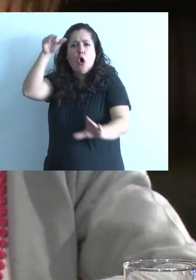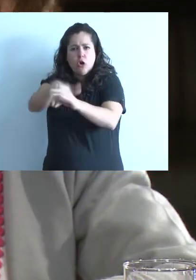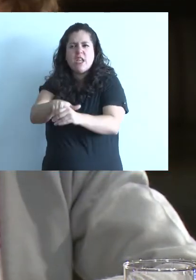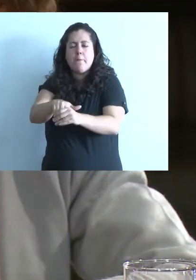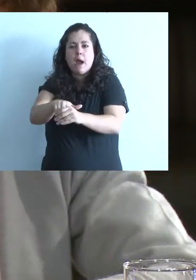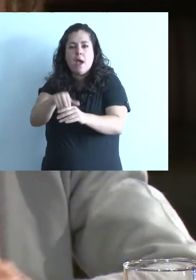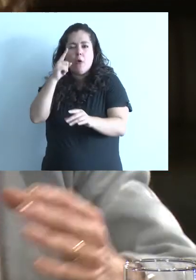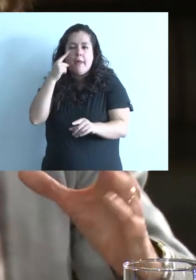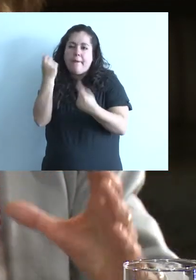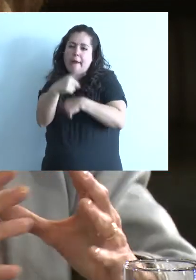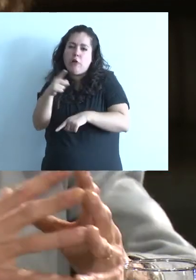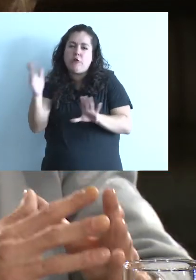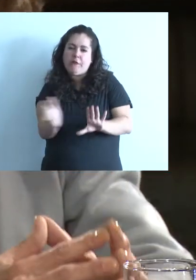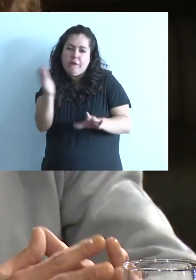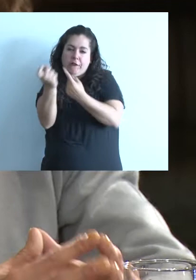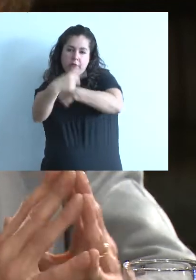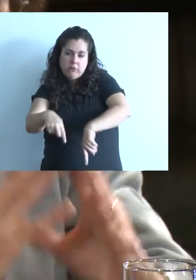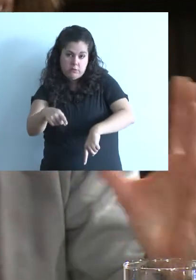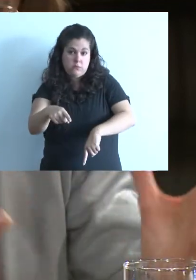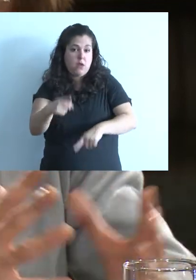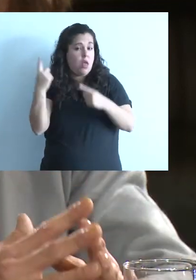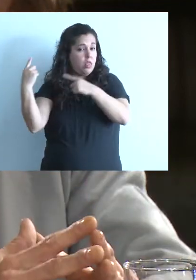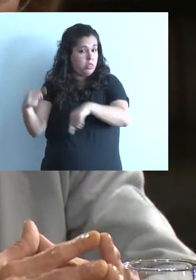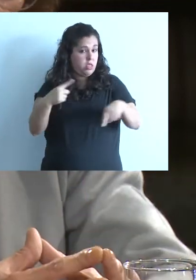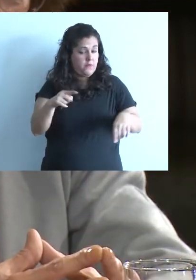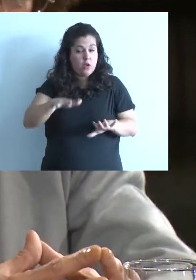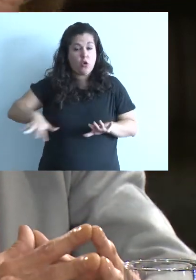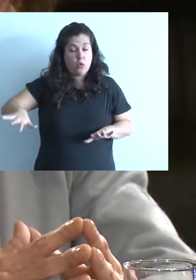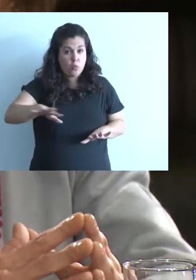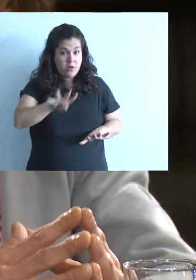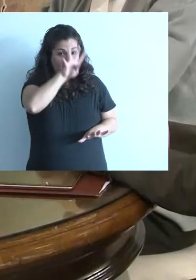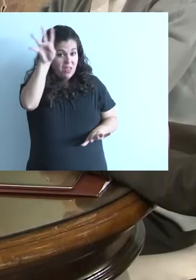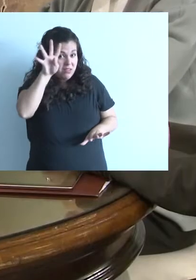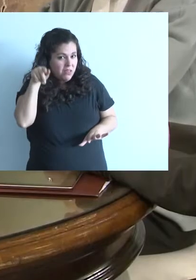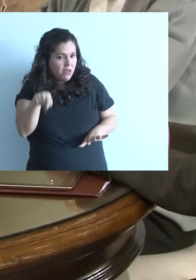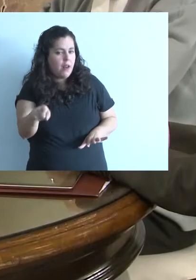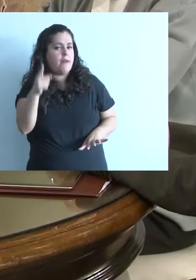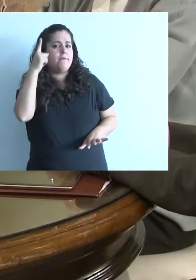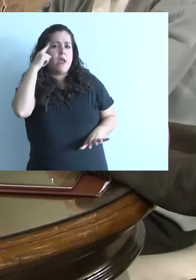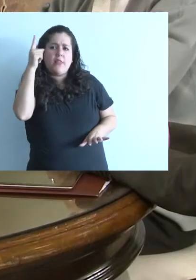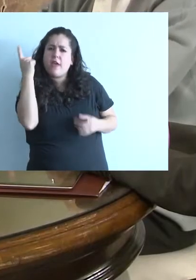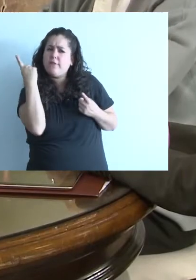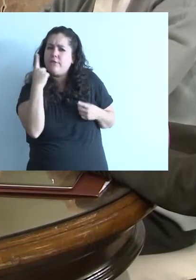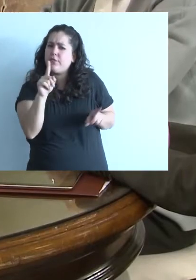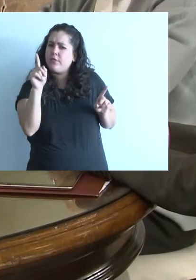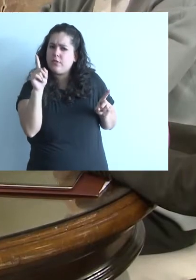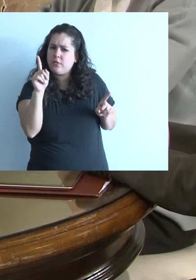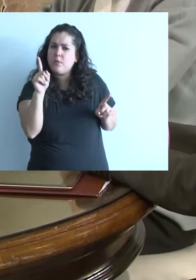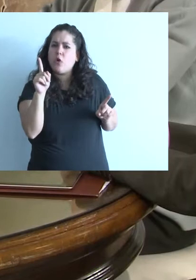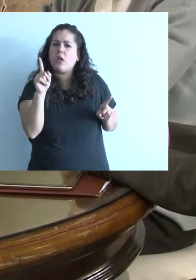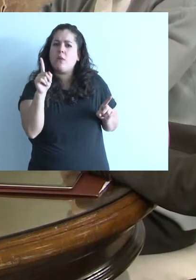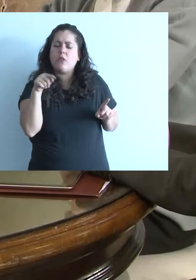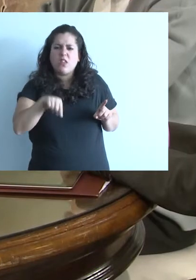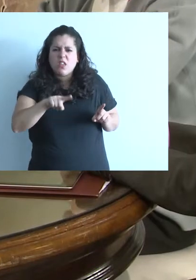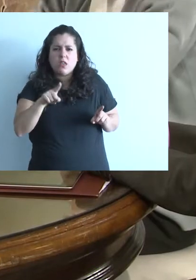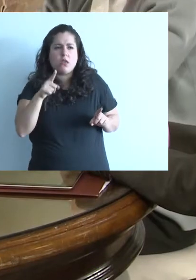dominar y explotar. En el caso de todas las comunidades indígenas, la idea es que las sociedades son esencialmente